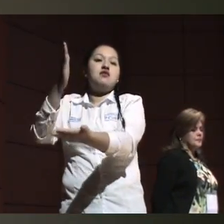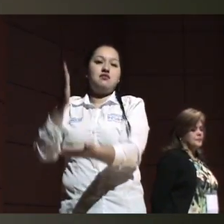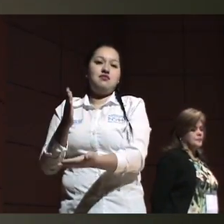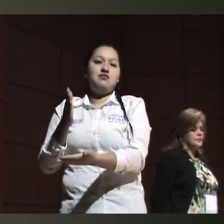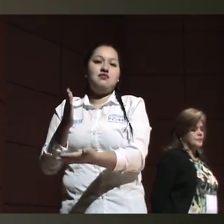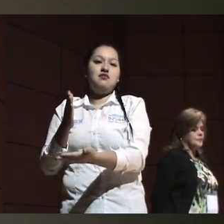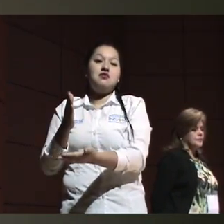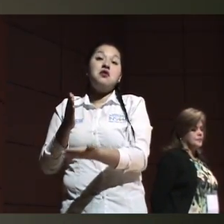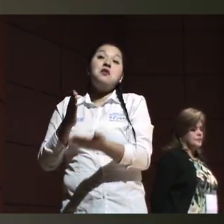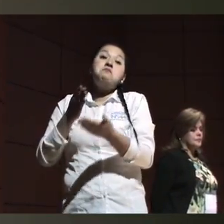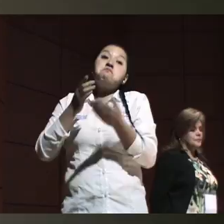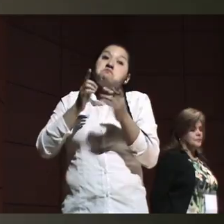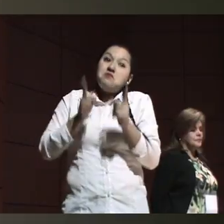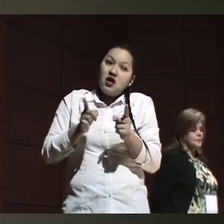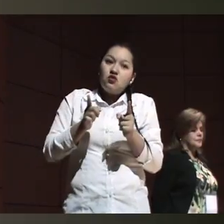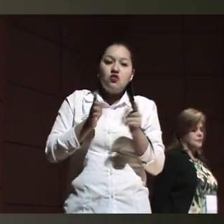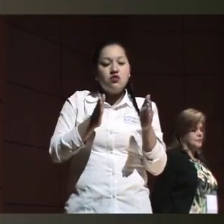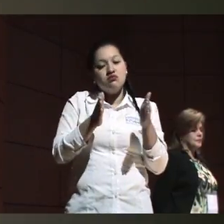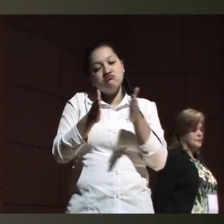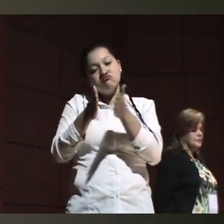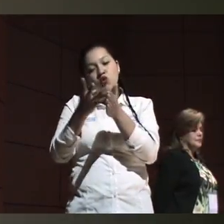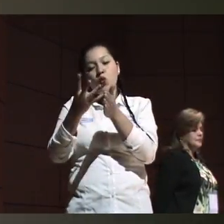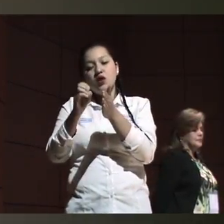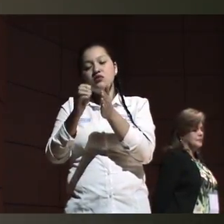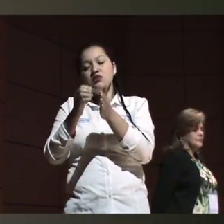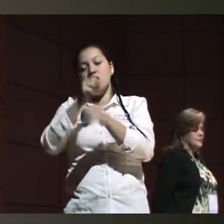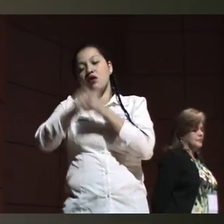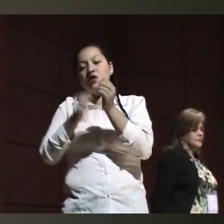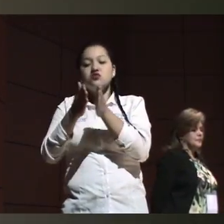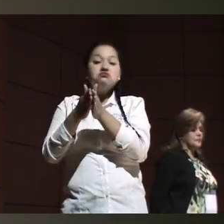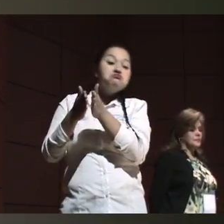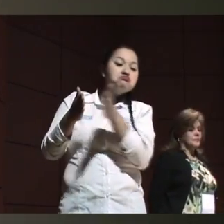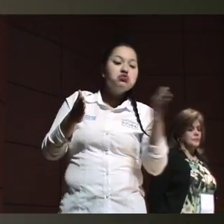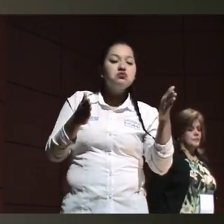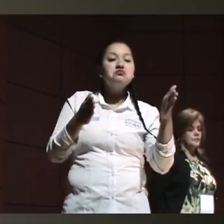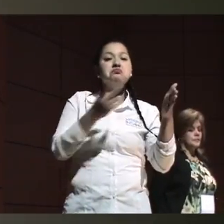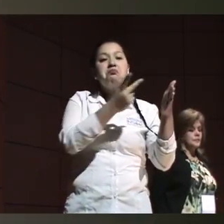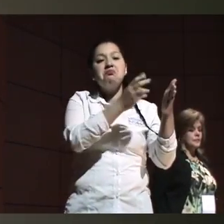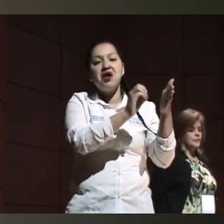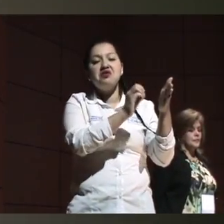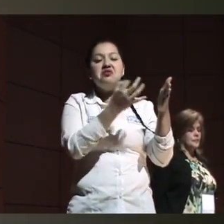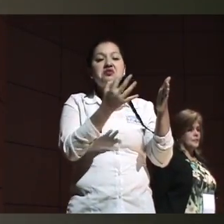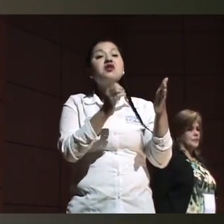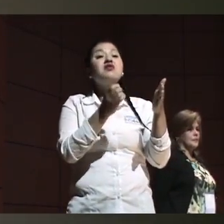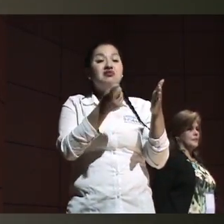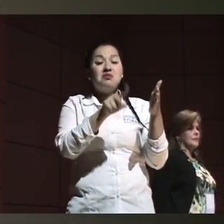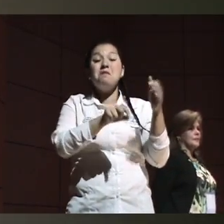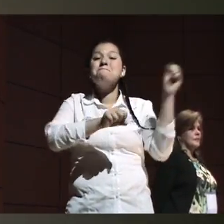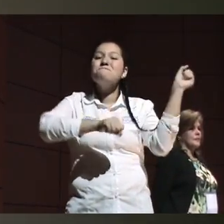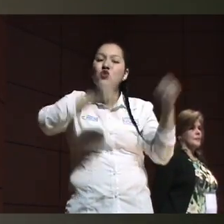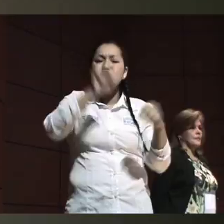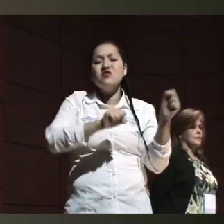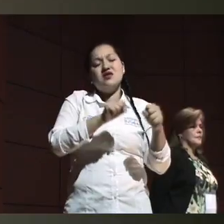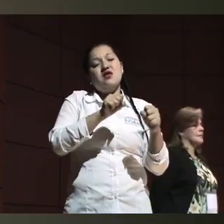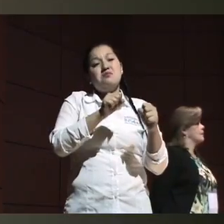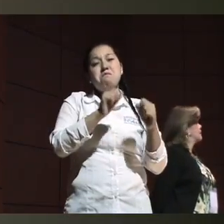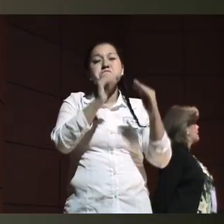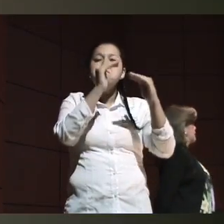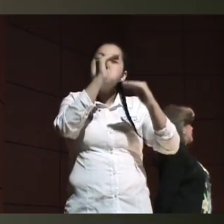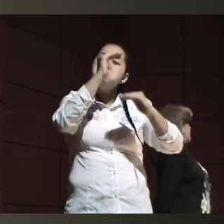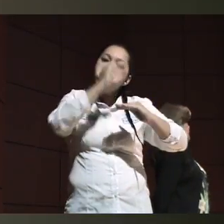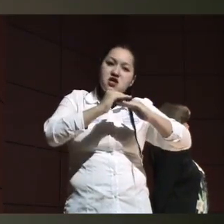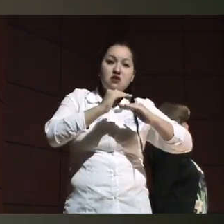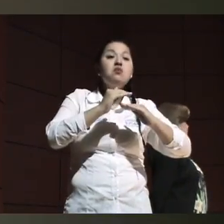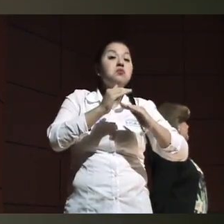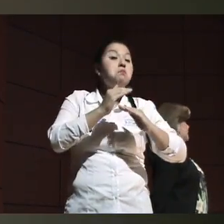pacientes más jóvenes que también la adquieren. Hay una proporción mayor entre hombres y mujeres de uno a tres. El Ministerio de Salud ya en Colombia